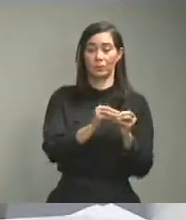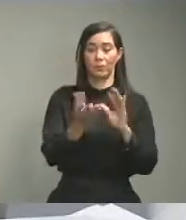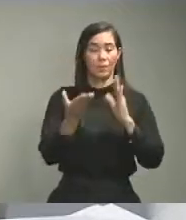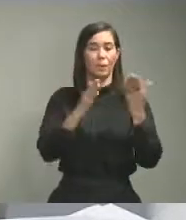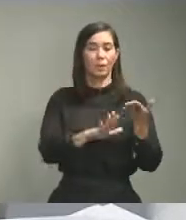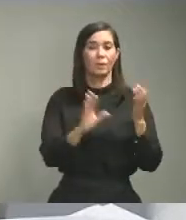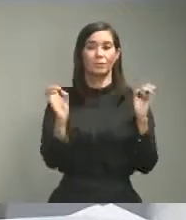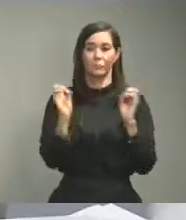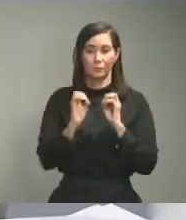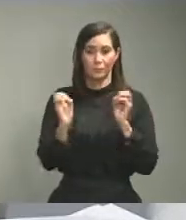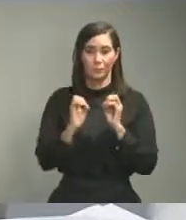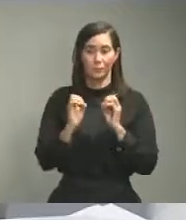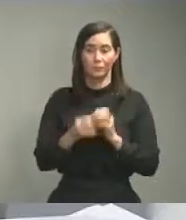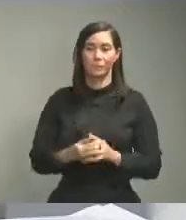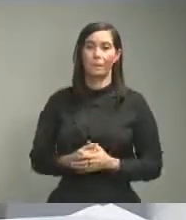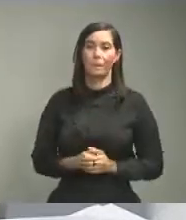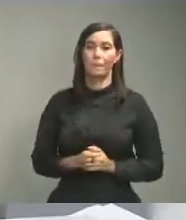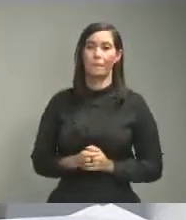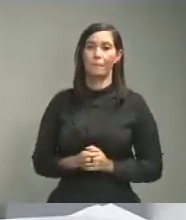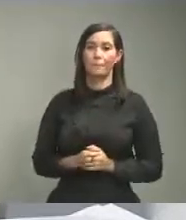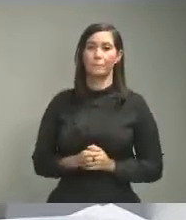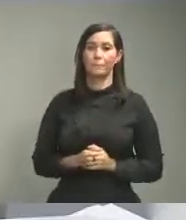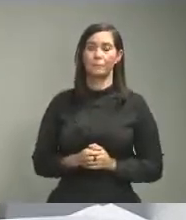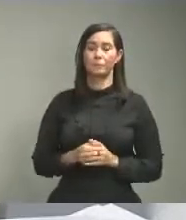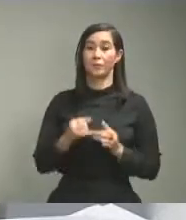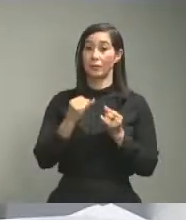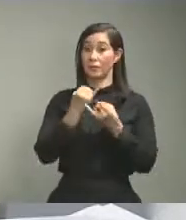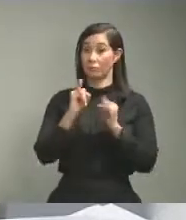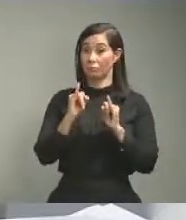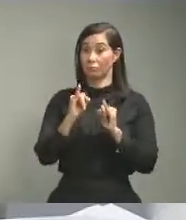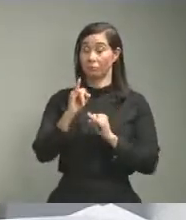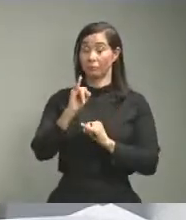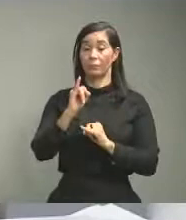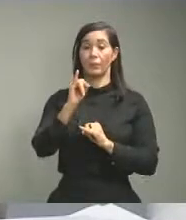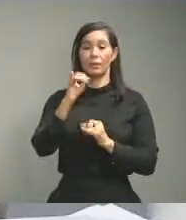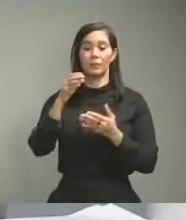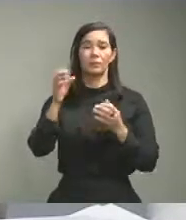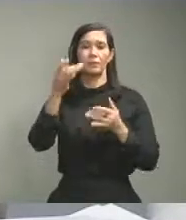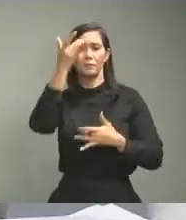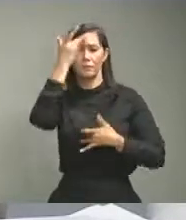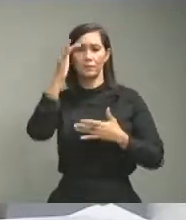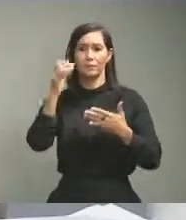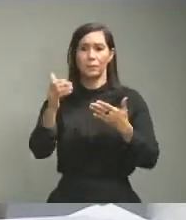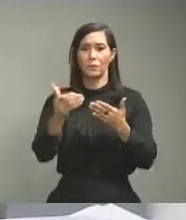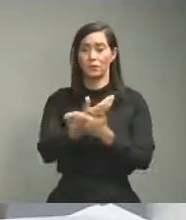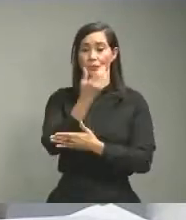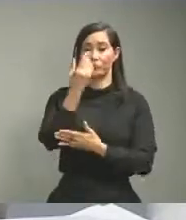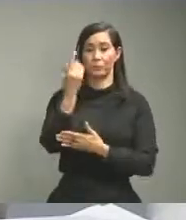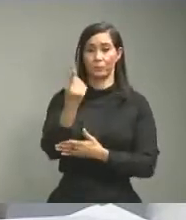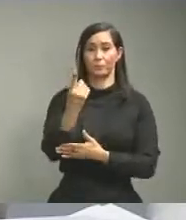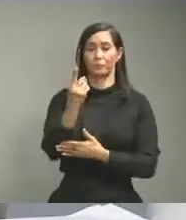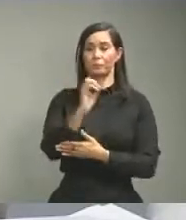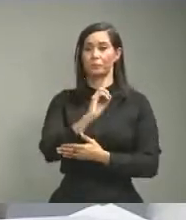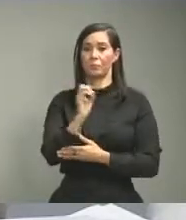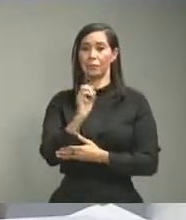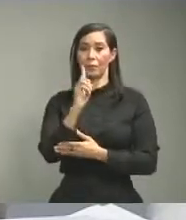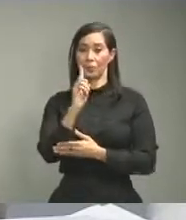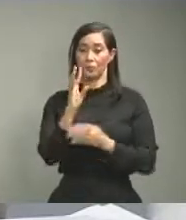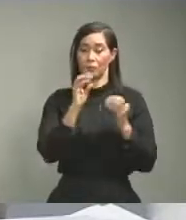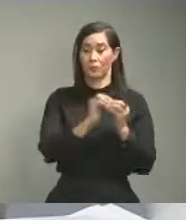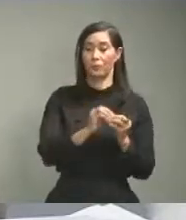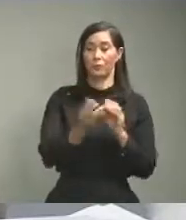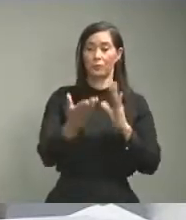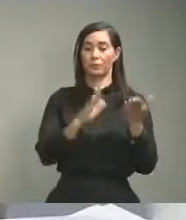fallecimientos Independencia 0 casos nuevos 1 acumulado 0